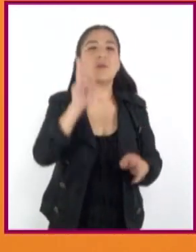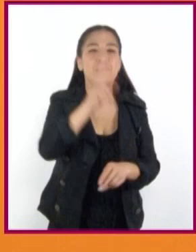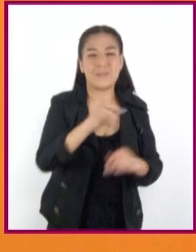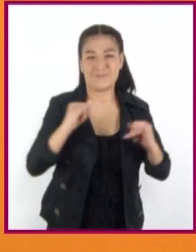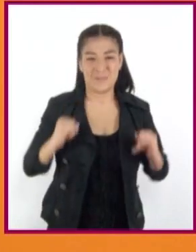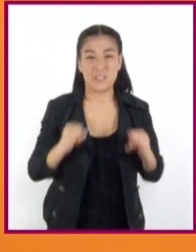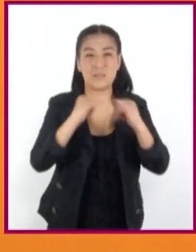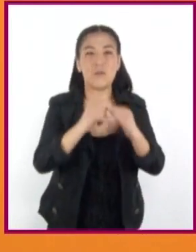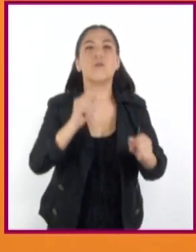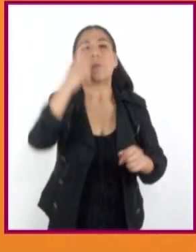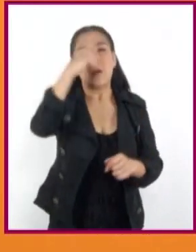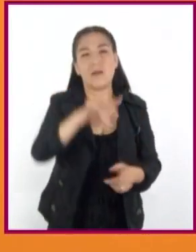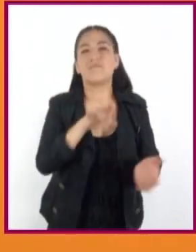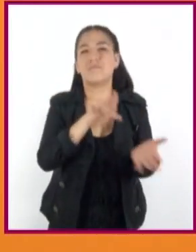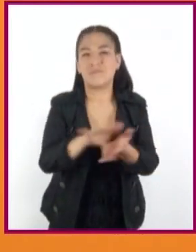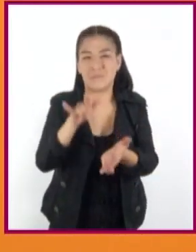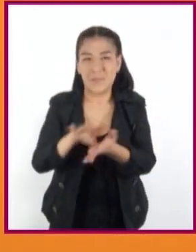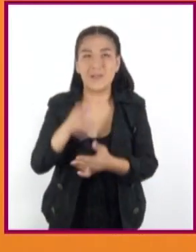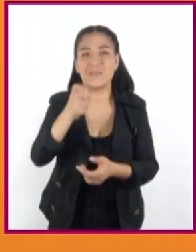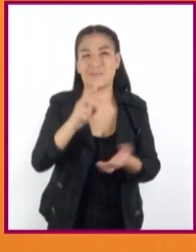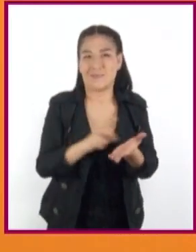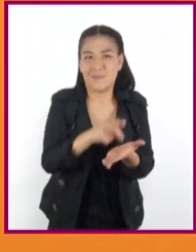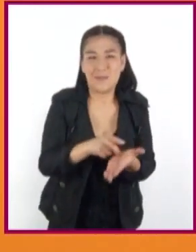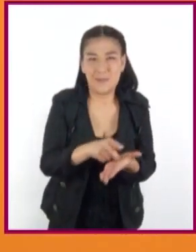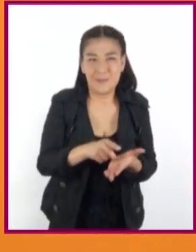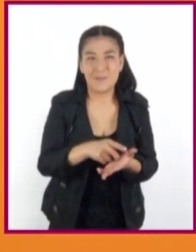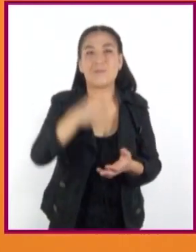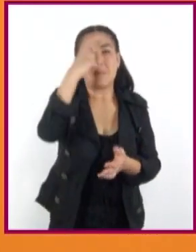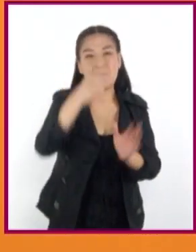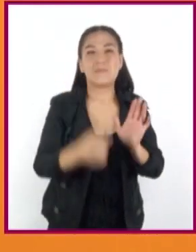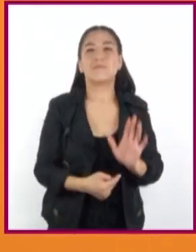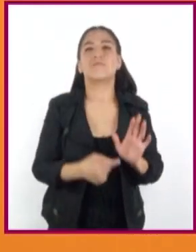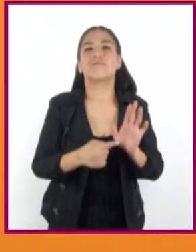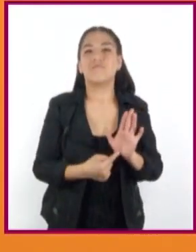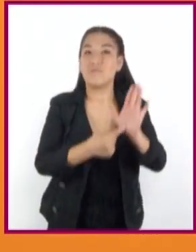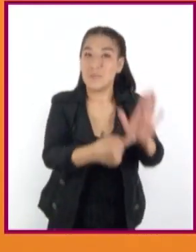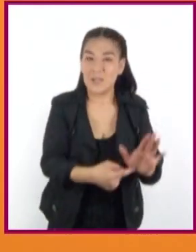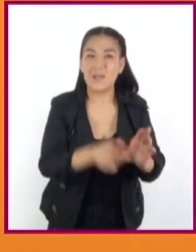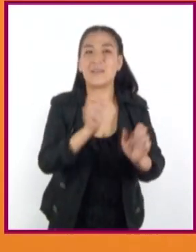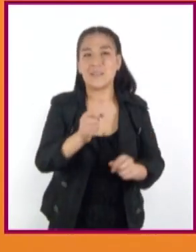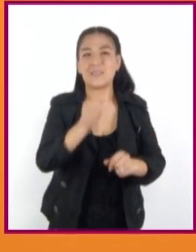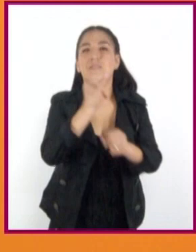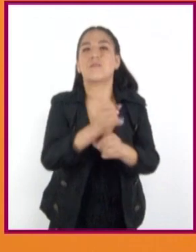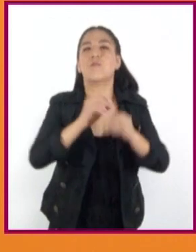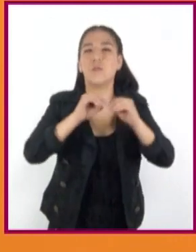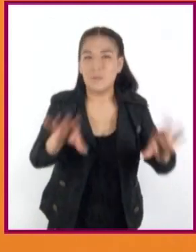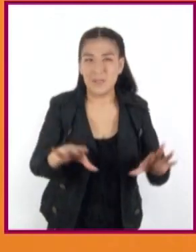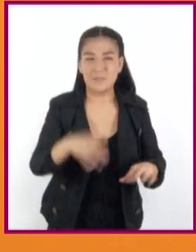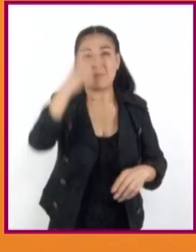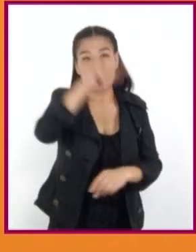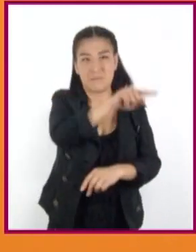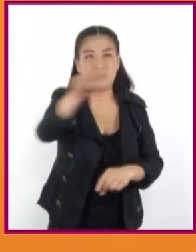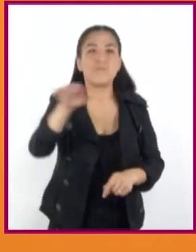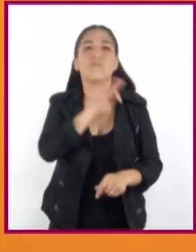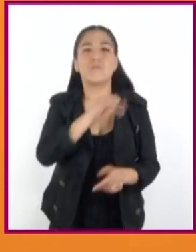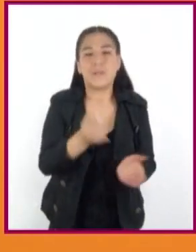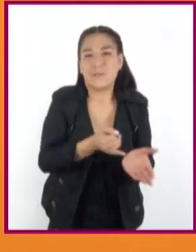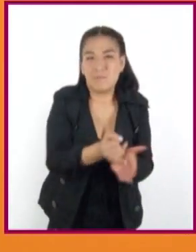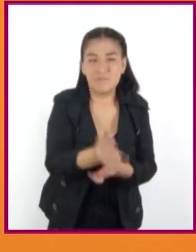que ayudan en la prevención de las adicciones y ofrecen información para que ustedes puedan decidir